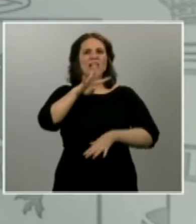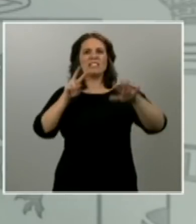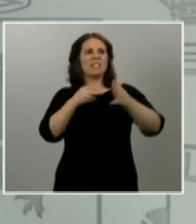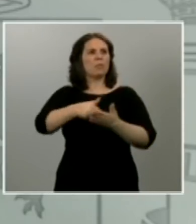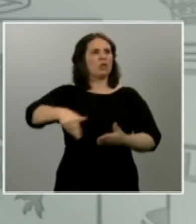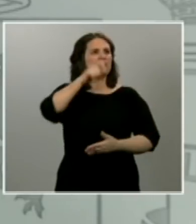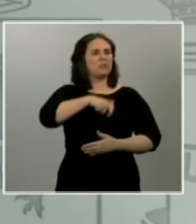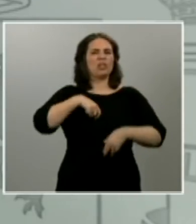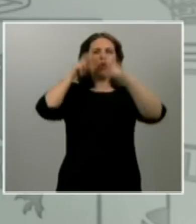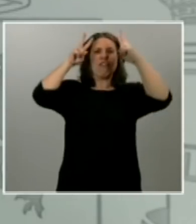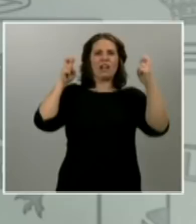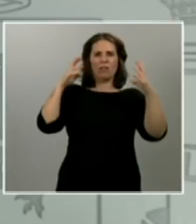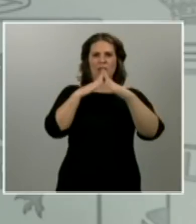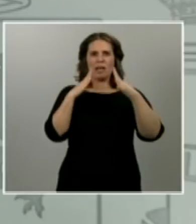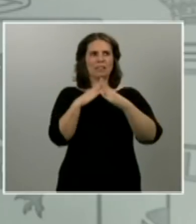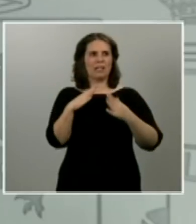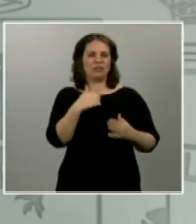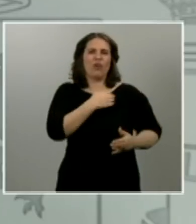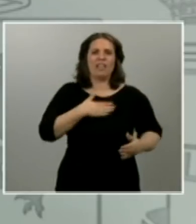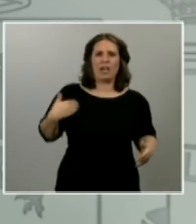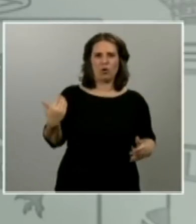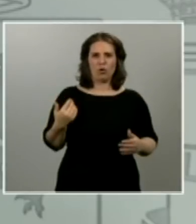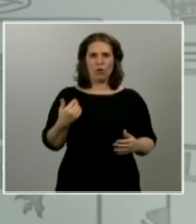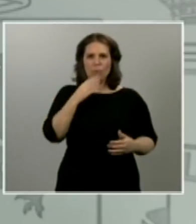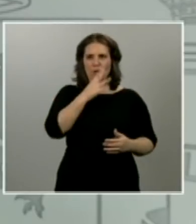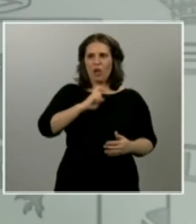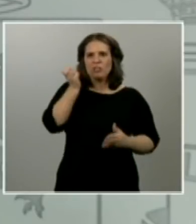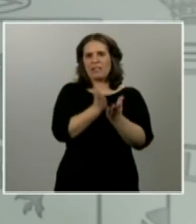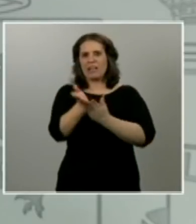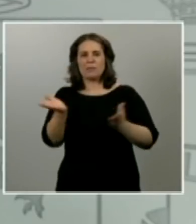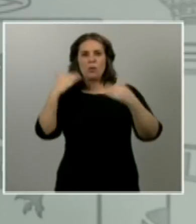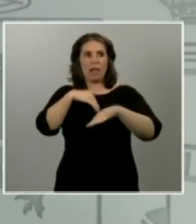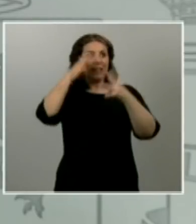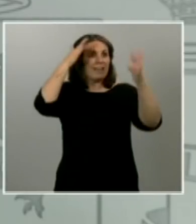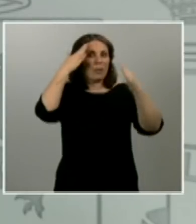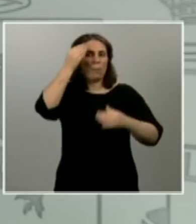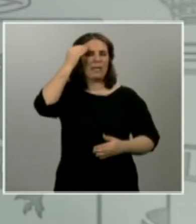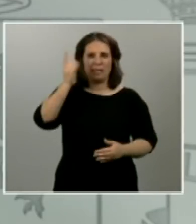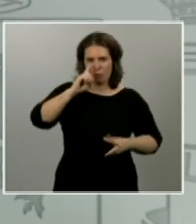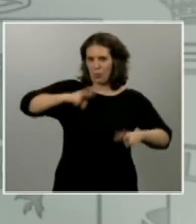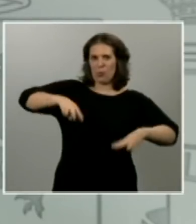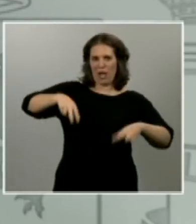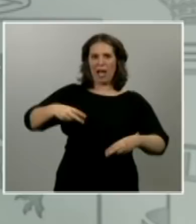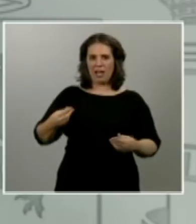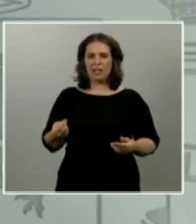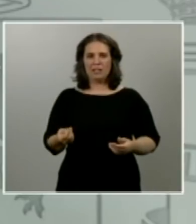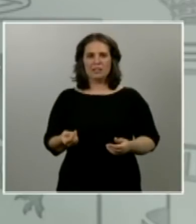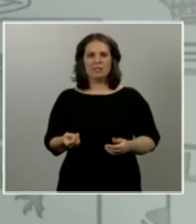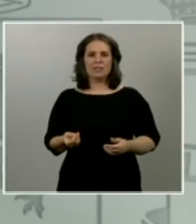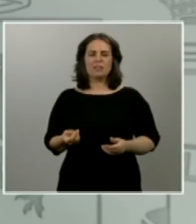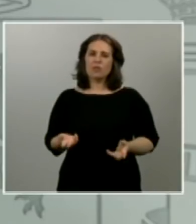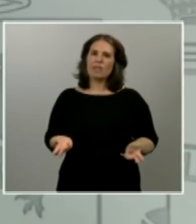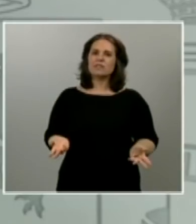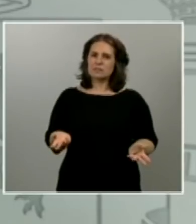que no de que no haya otra alternativa yo creo que podemos ir conciliando ambas digamos